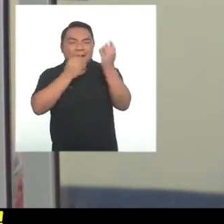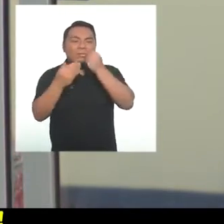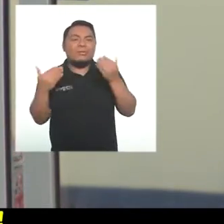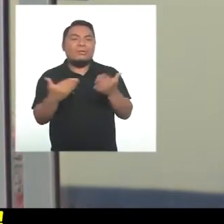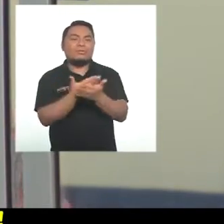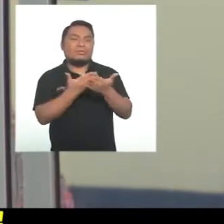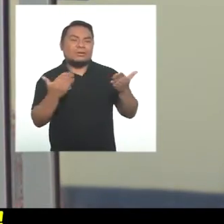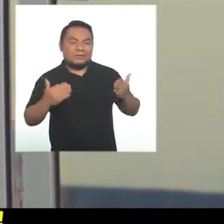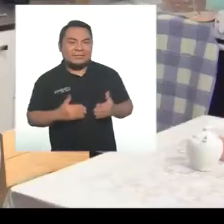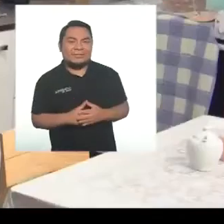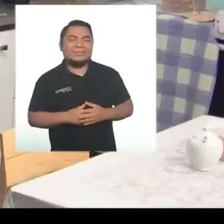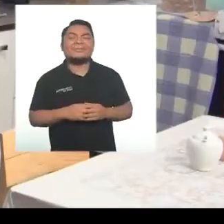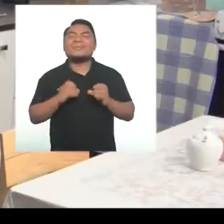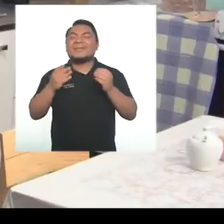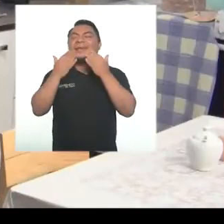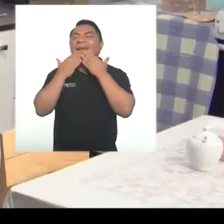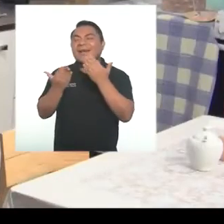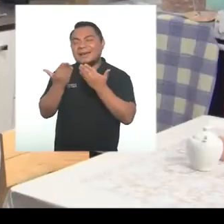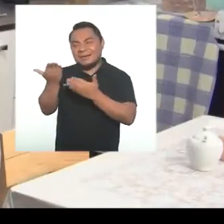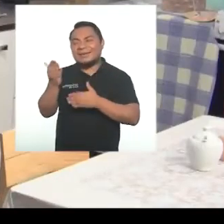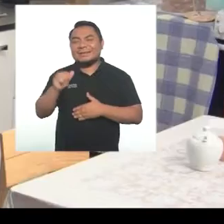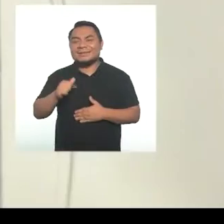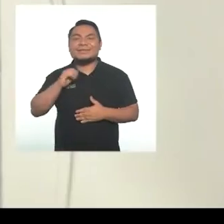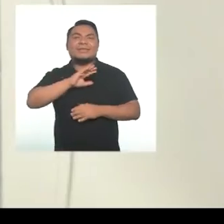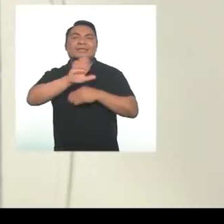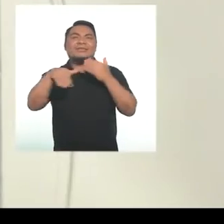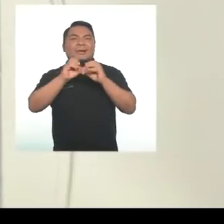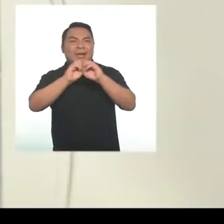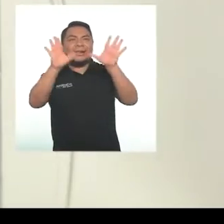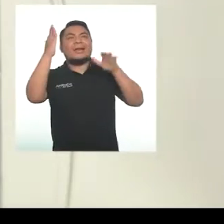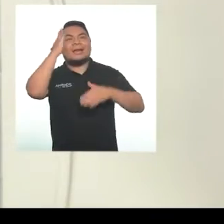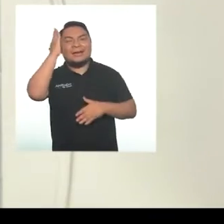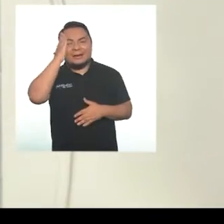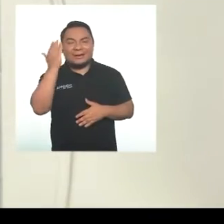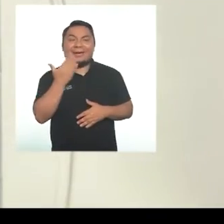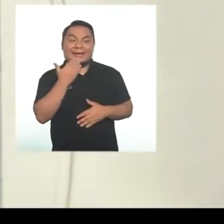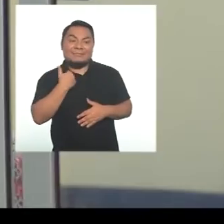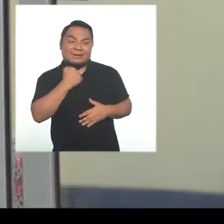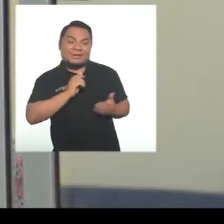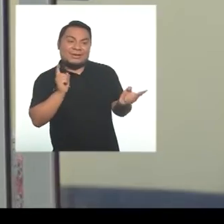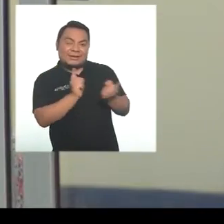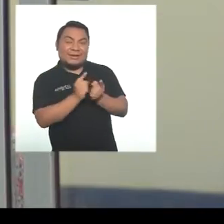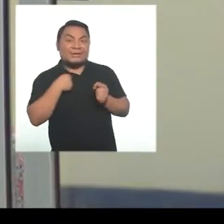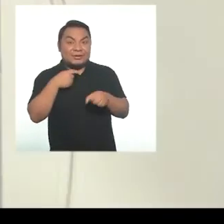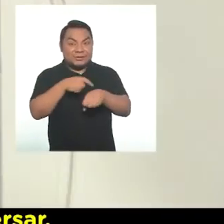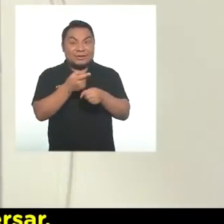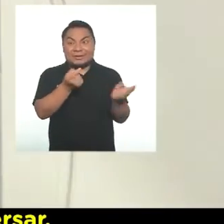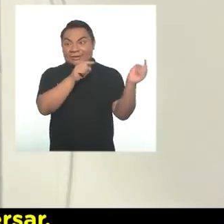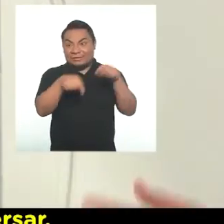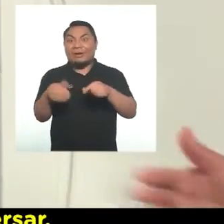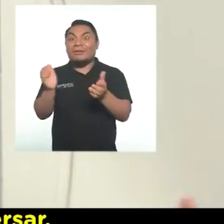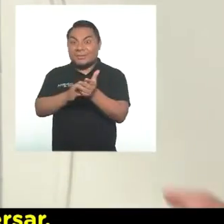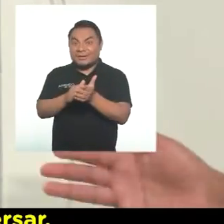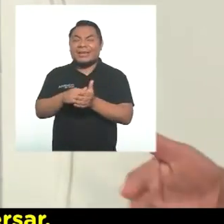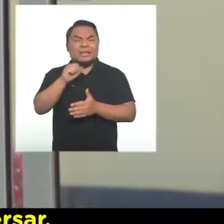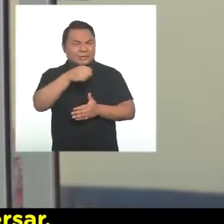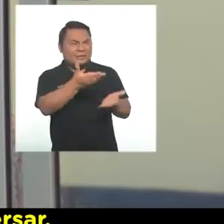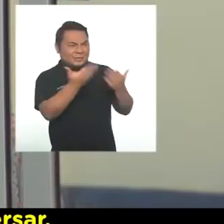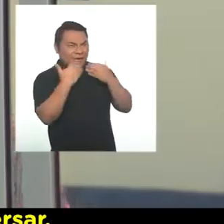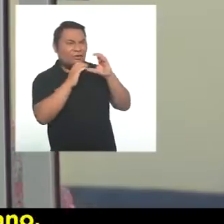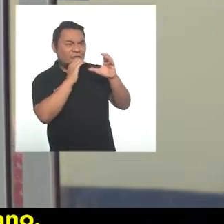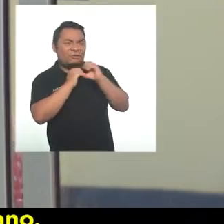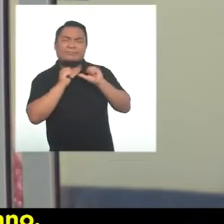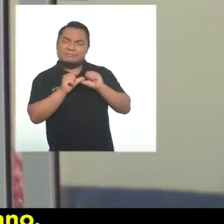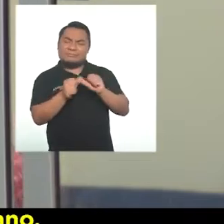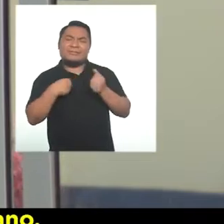descubrir cosas nuevas. Muchas gracias, señorita. Ahora sí lo tengo todo más claro. Me voy con mi Carlita, pero voy a venir más seguido. Ay, sí, claro, ven o llámame